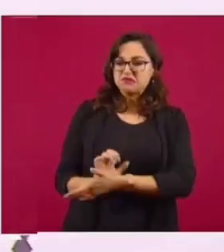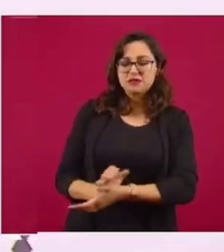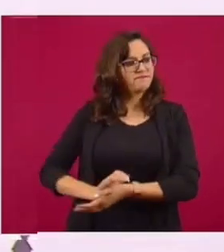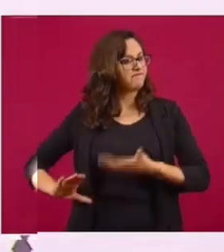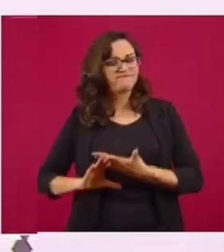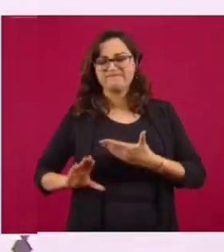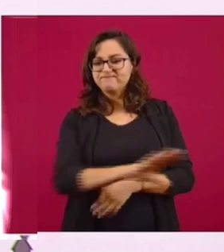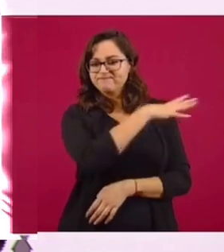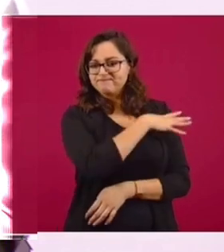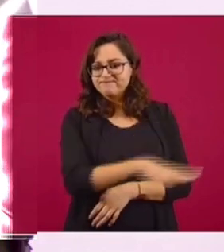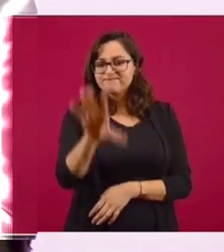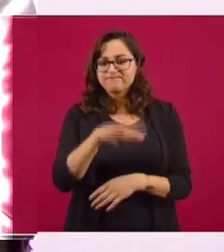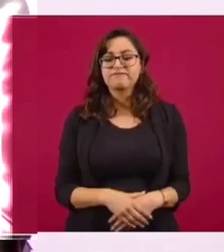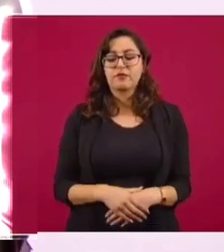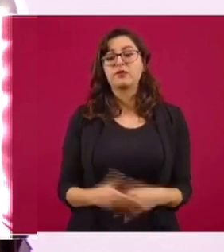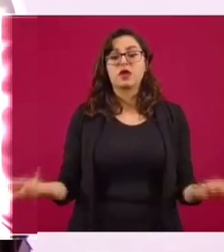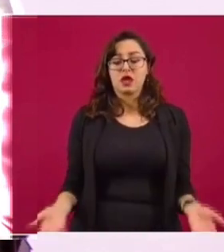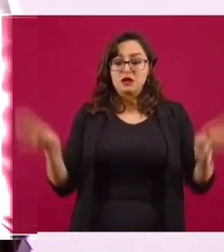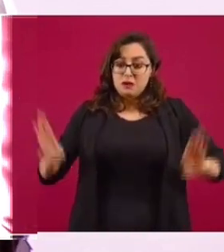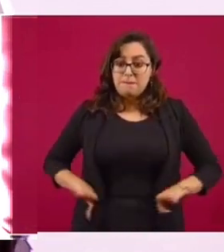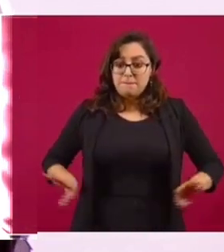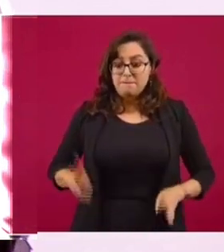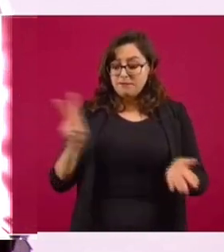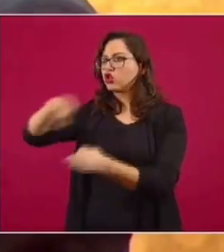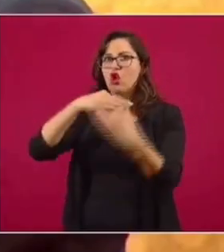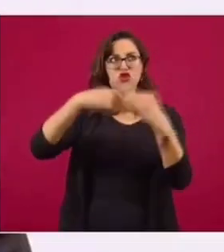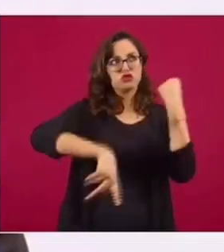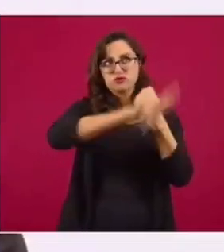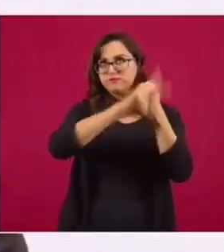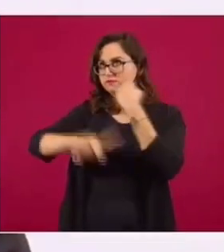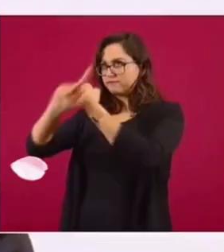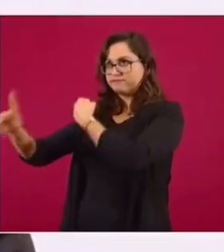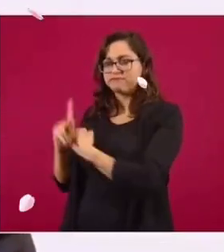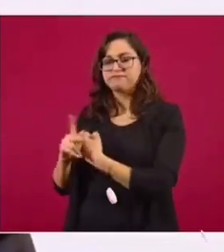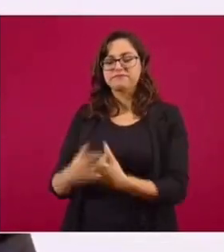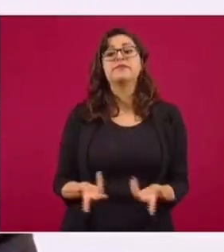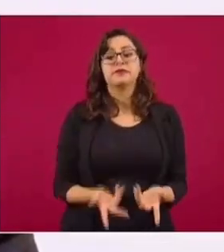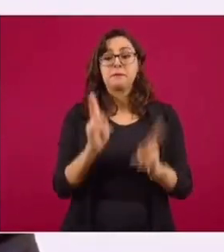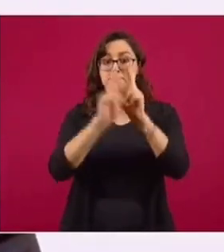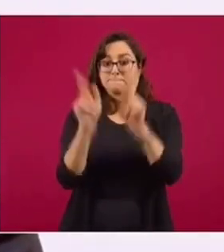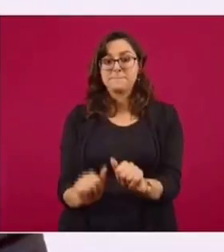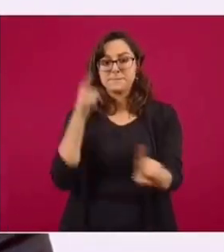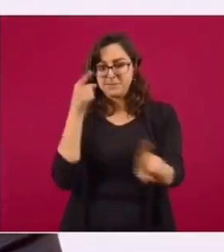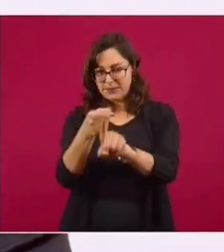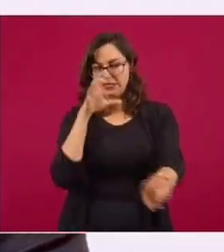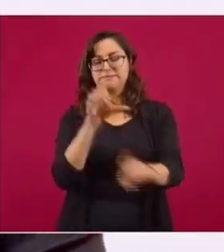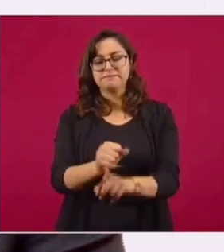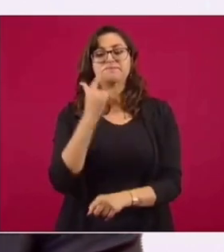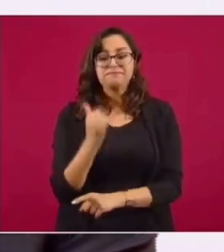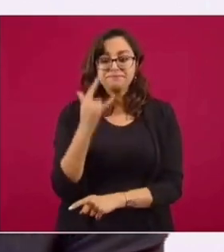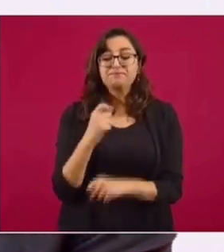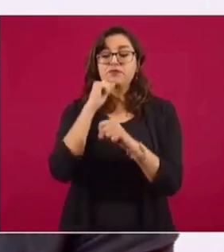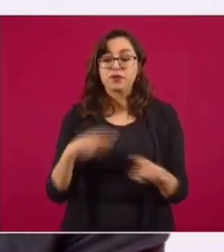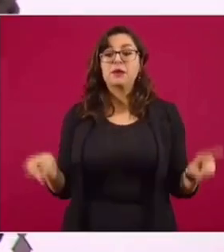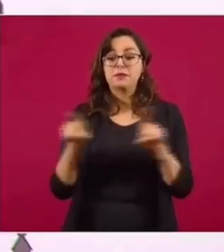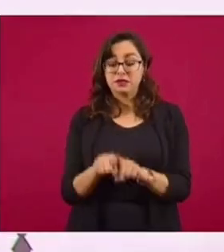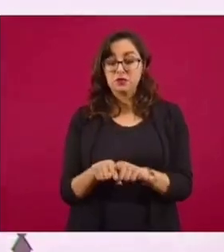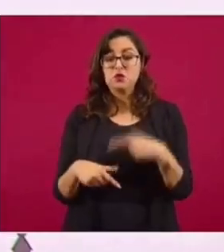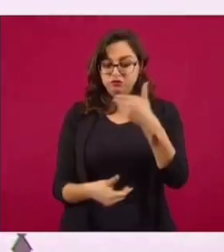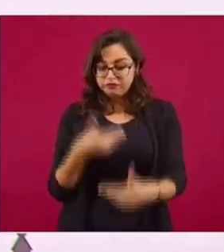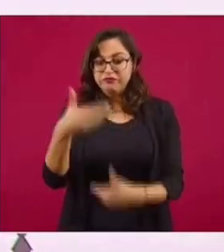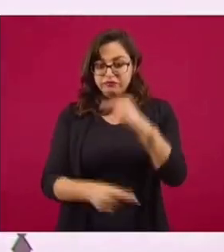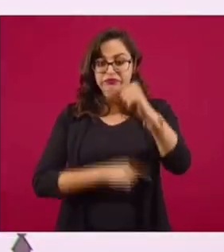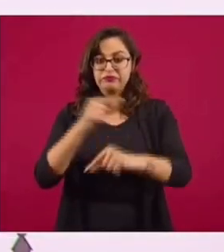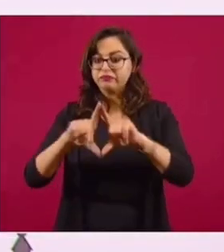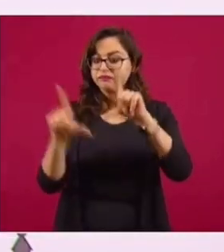Se fortalecen valores morales, culturales y espirituales. Se lucha por la paz y nos encaminamos a vivir en una república justa,